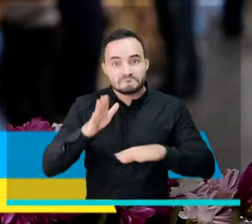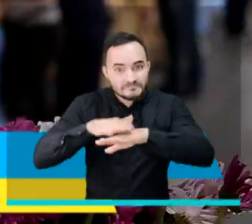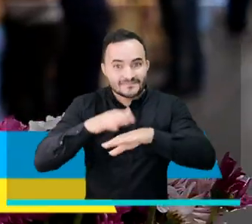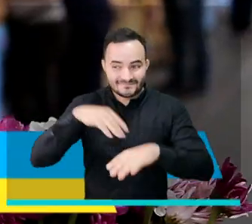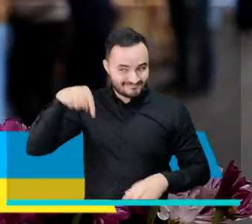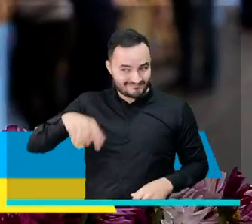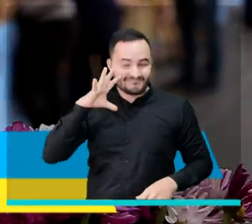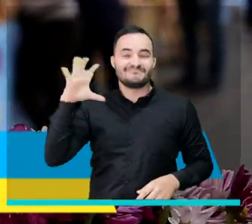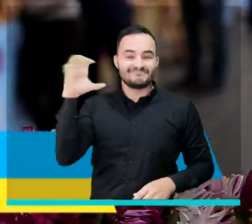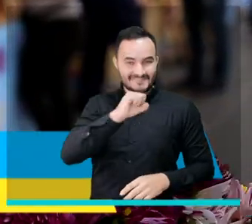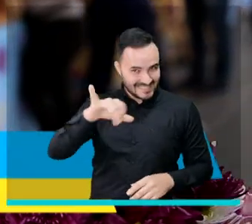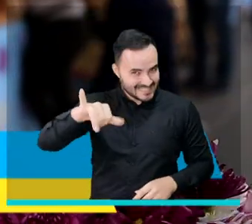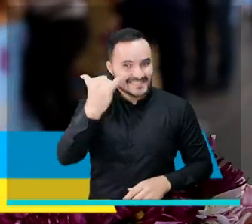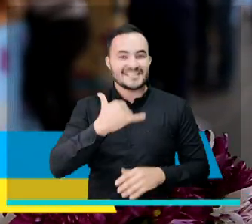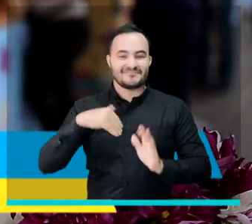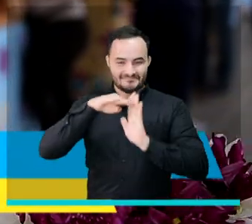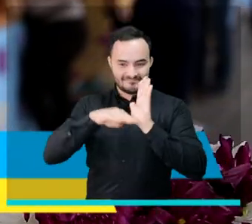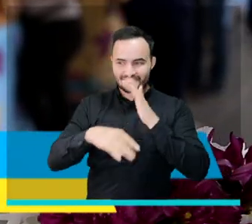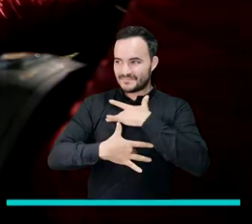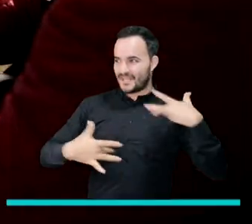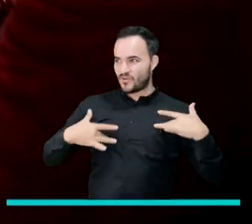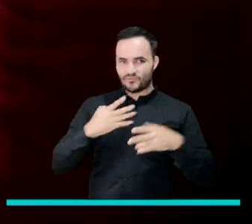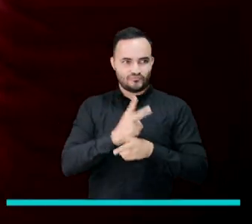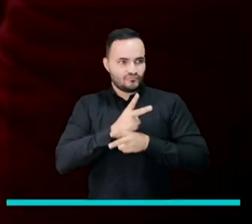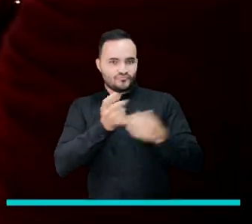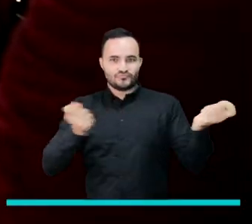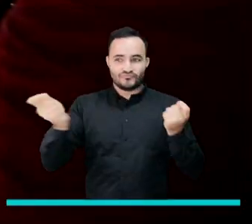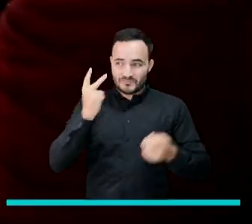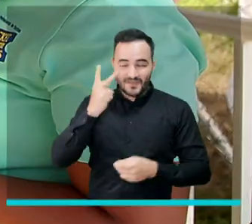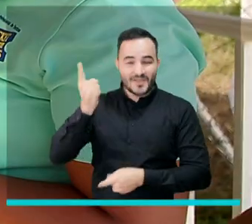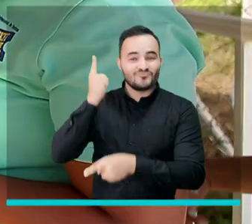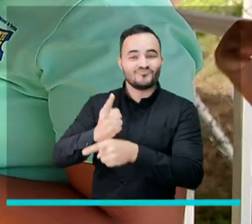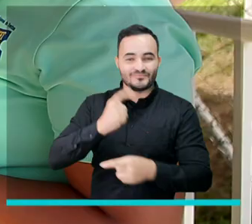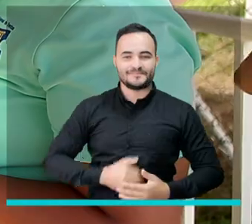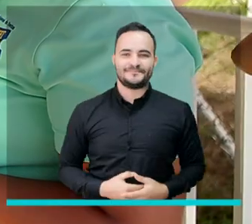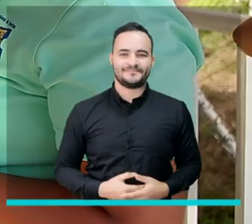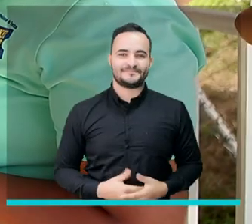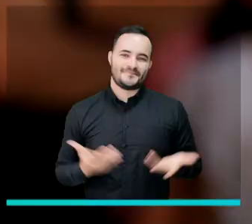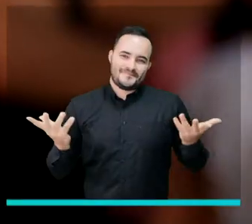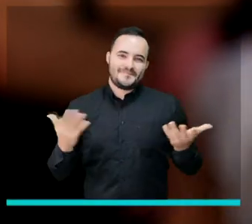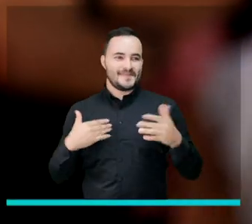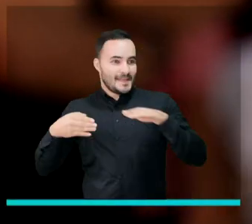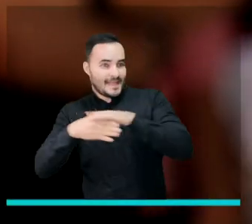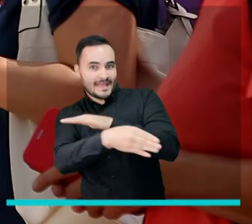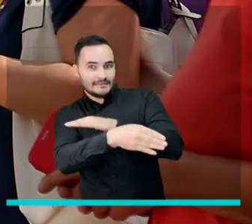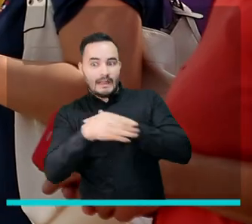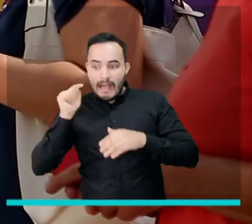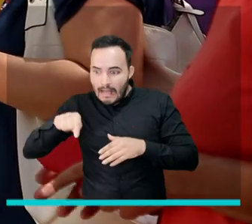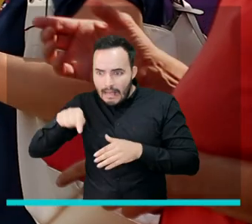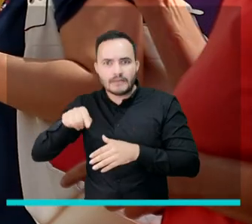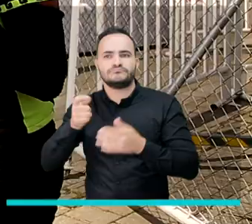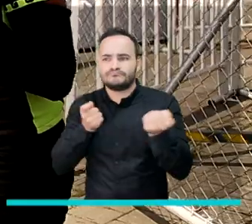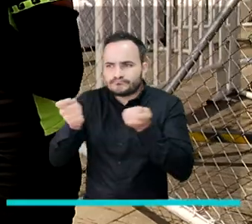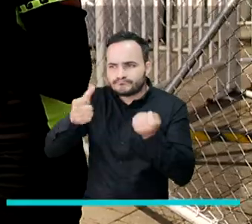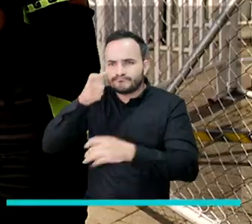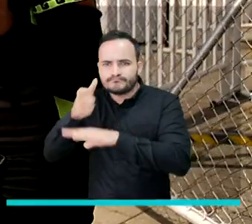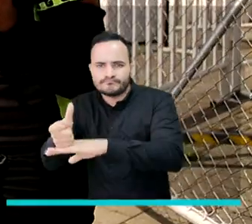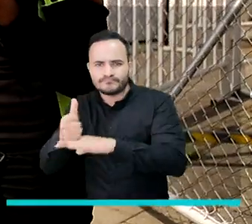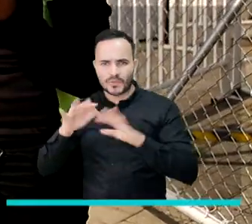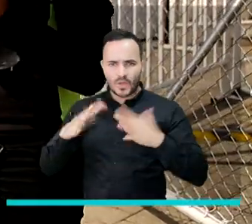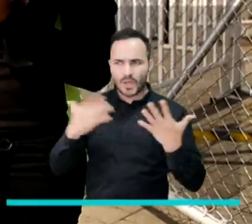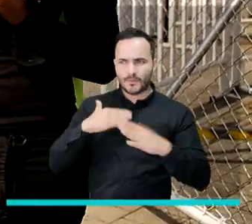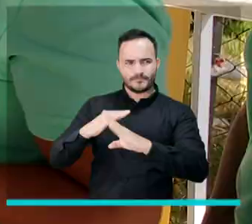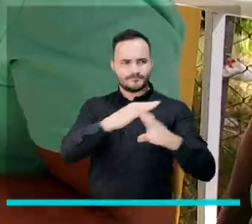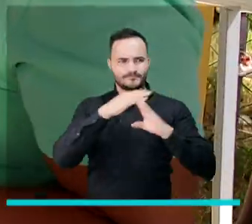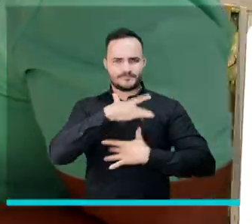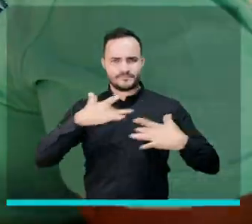Aquí sí se cumplen las medidas de bioseguridad. Desde el ingreso, con el control del aforo a los escenarios, se pensó en